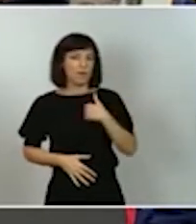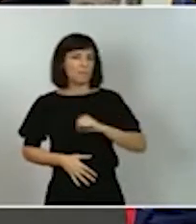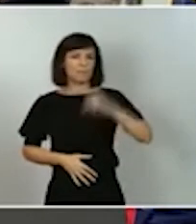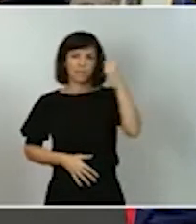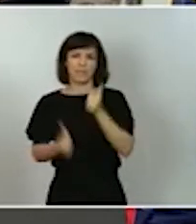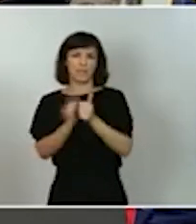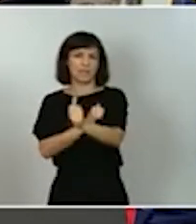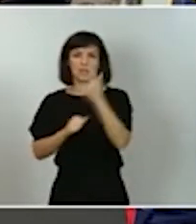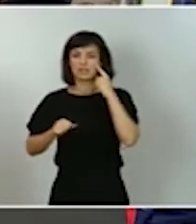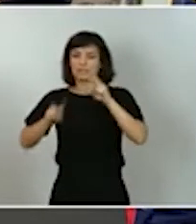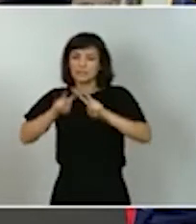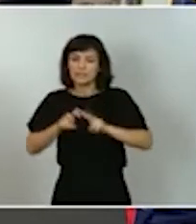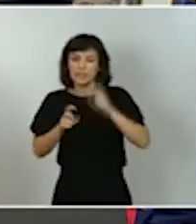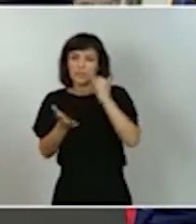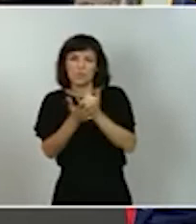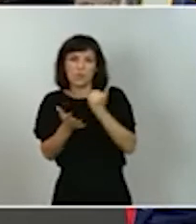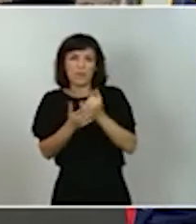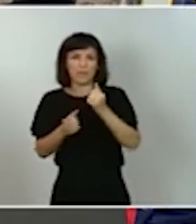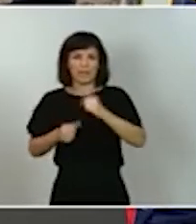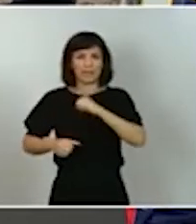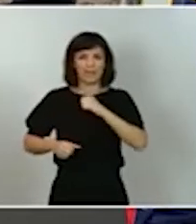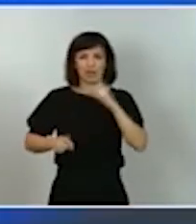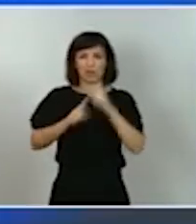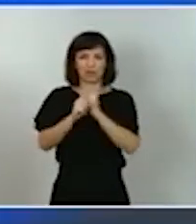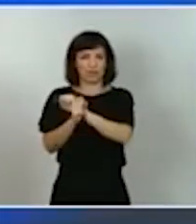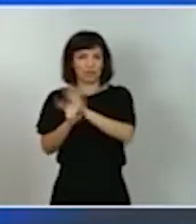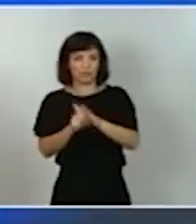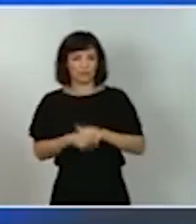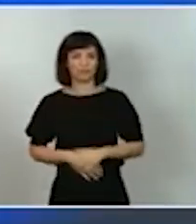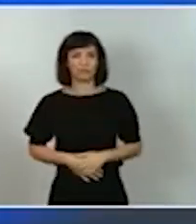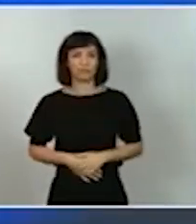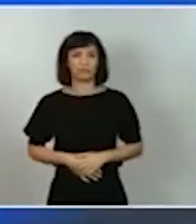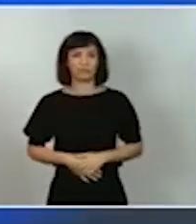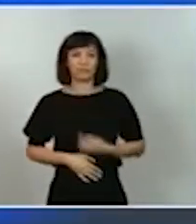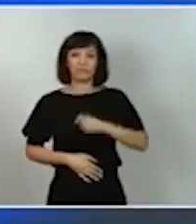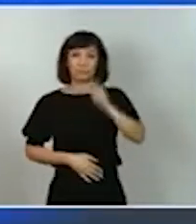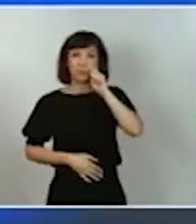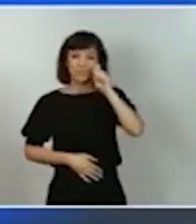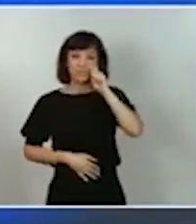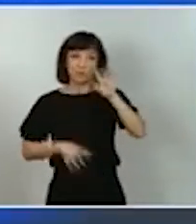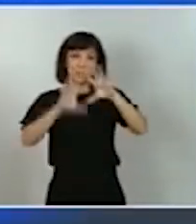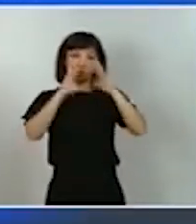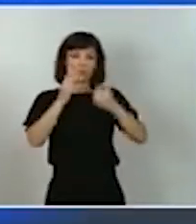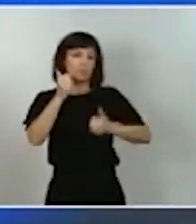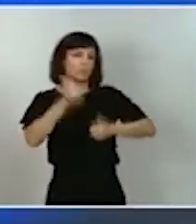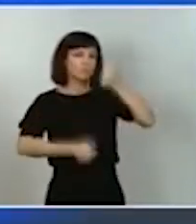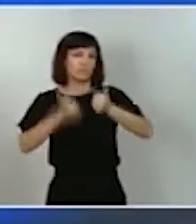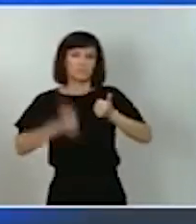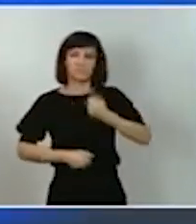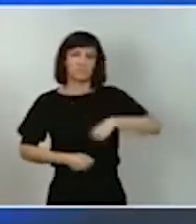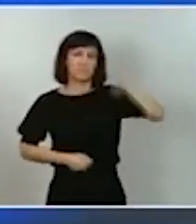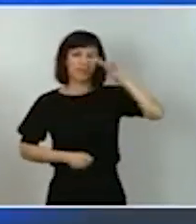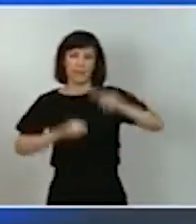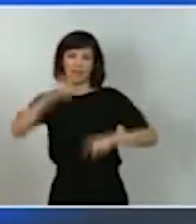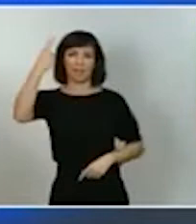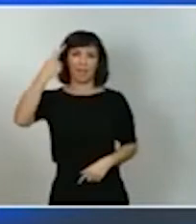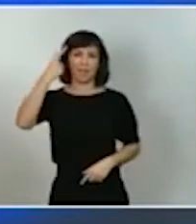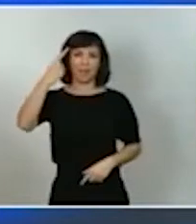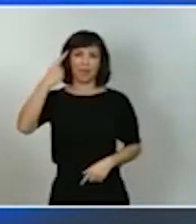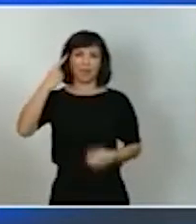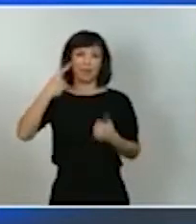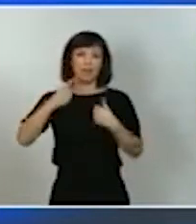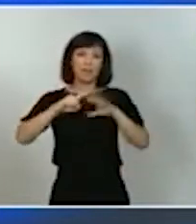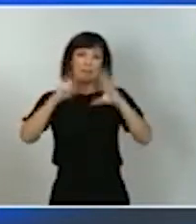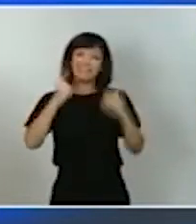Somos el primer país en competitividad turística del mundo y el segundo destino más popular del planeta. Y estoy convencido